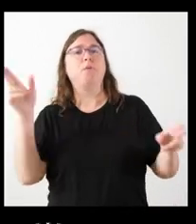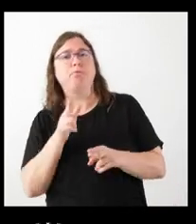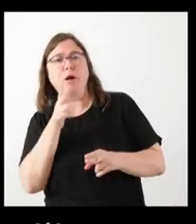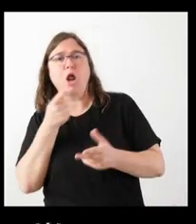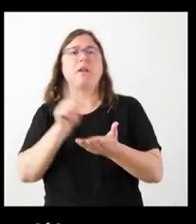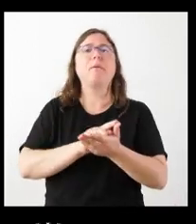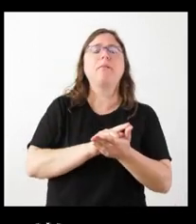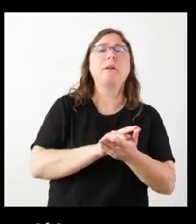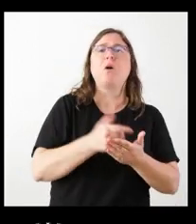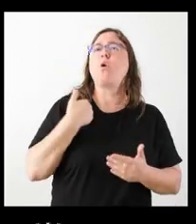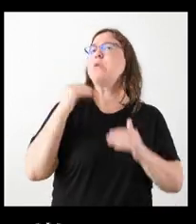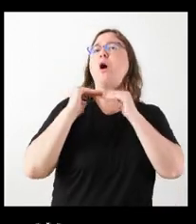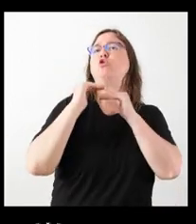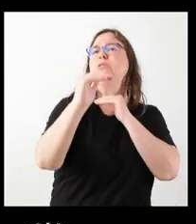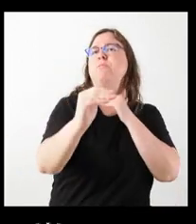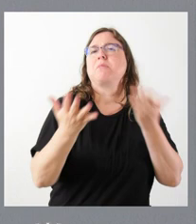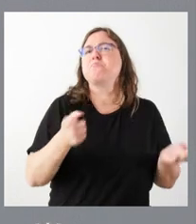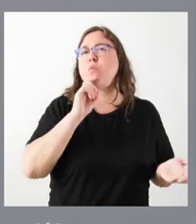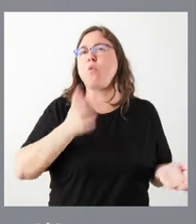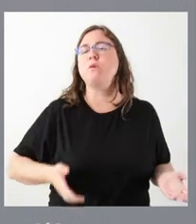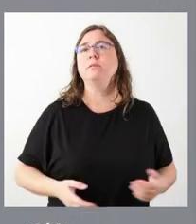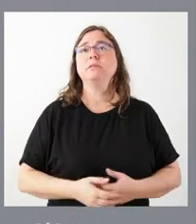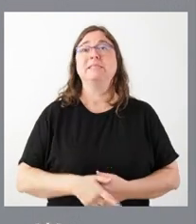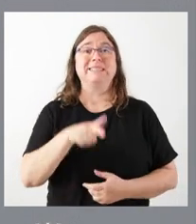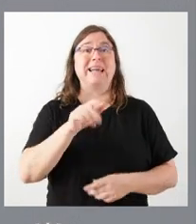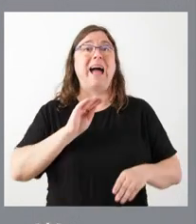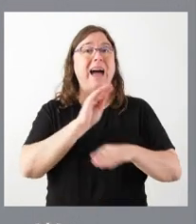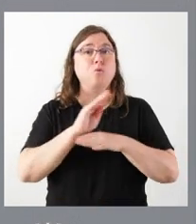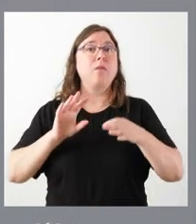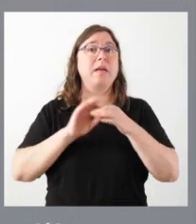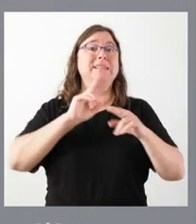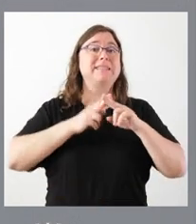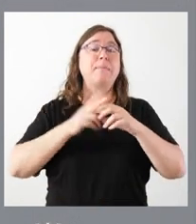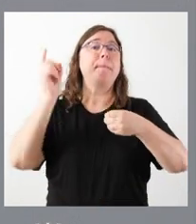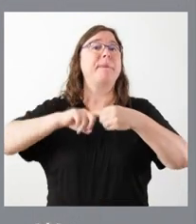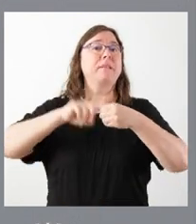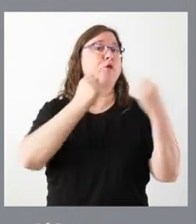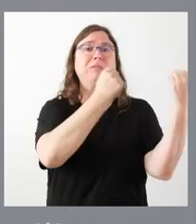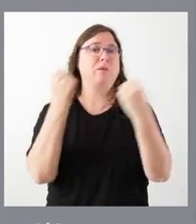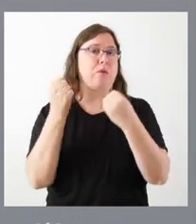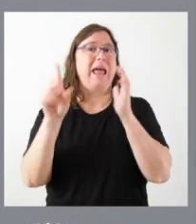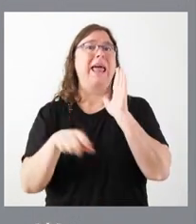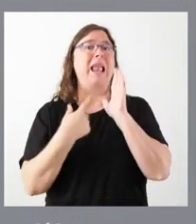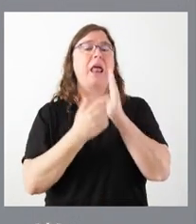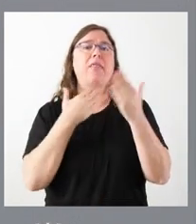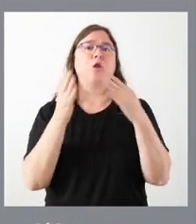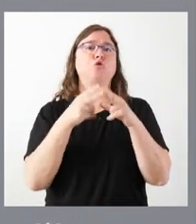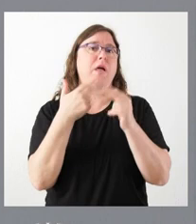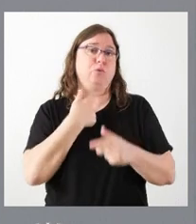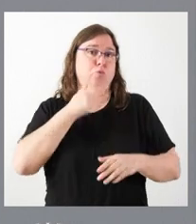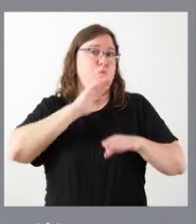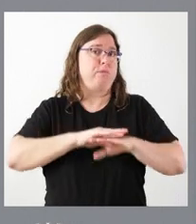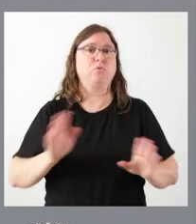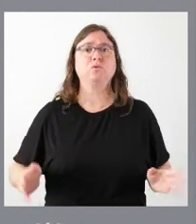bueno, o ya estaba y siempre se dado así. Bueno, esta es la ayuda que corresponde por participación institucional, que viene en la ley del diálogo social y nosotros la cumplimos.